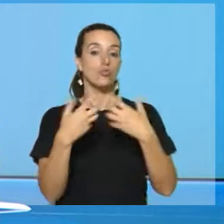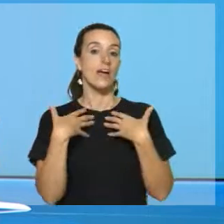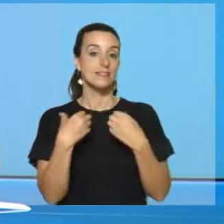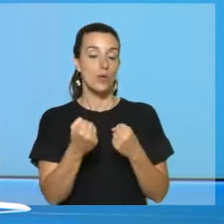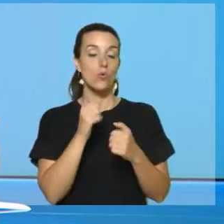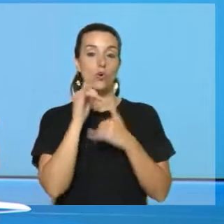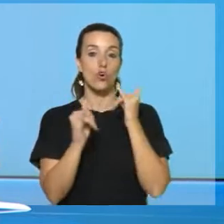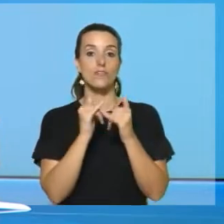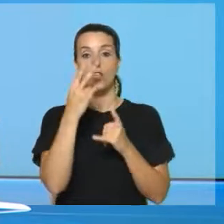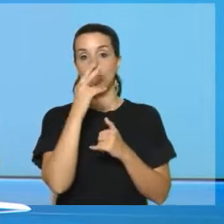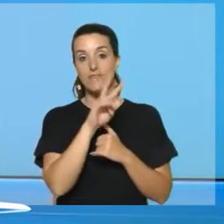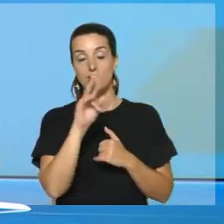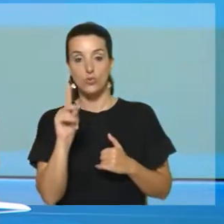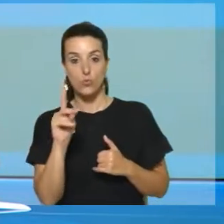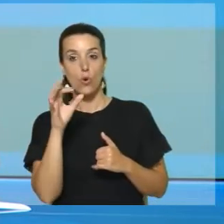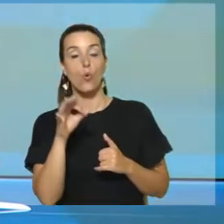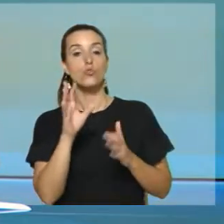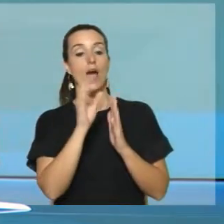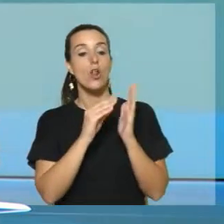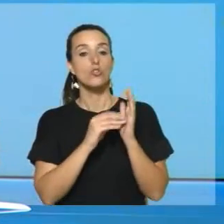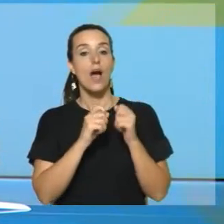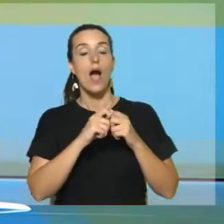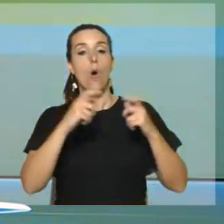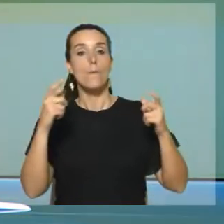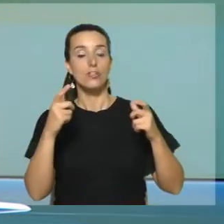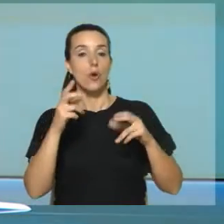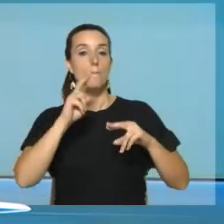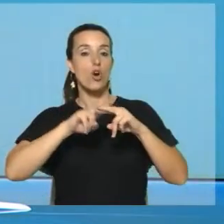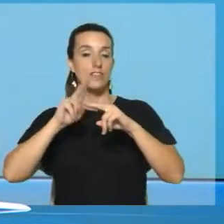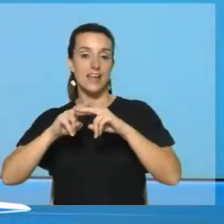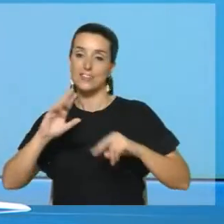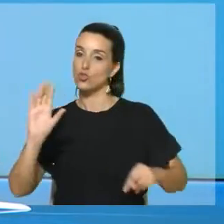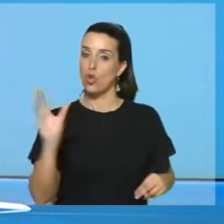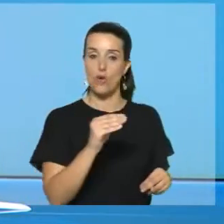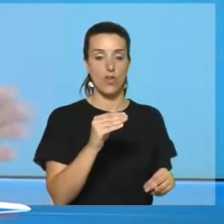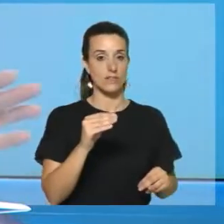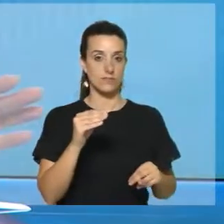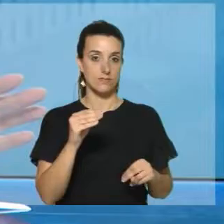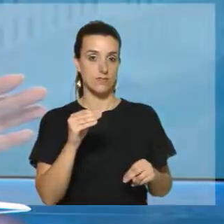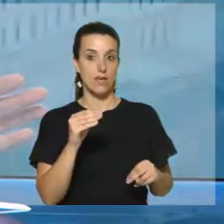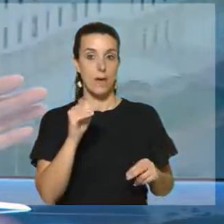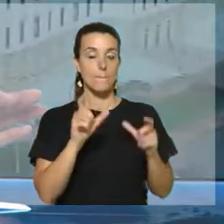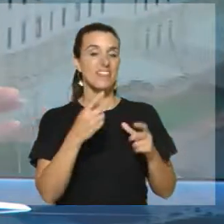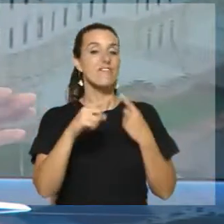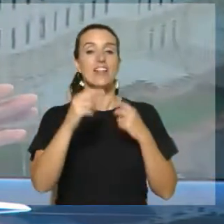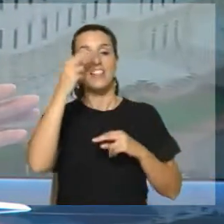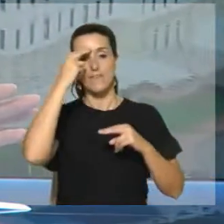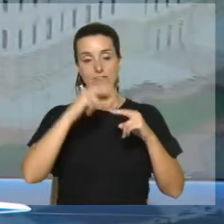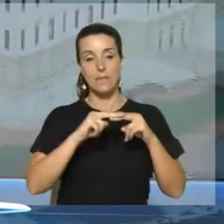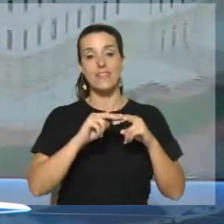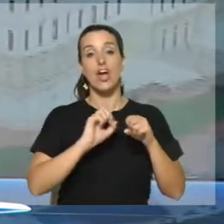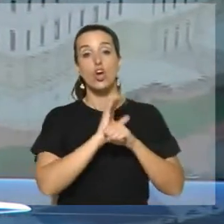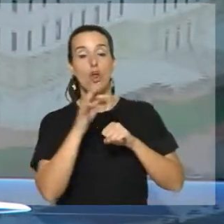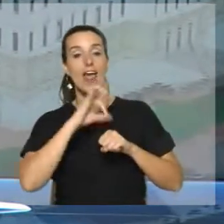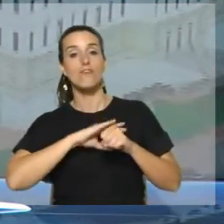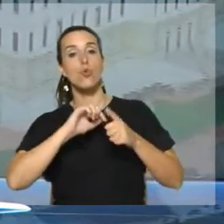para contarles que en 2021 se registró un aumento de la mortalidad por todas las causas en Uruguay. El COVID-19 fue la tercera causa